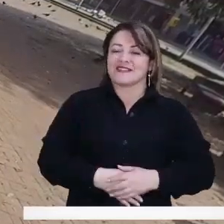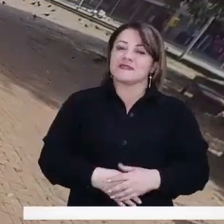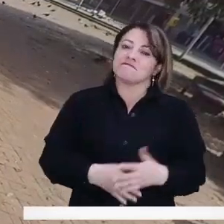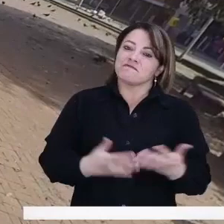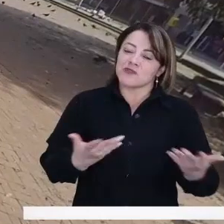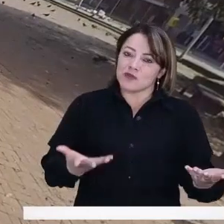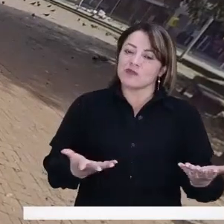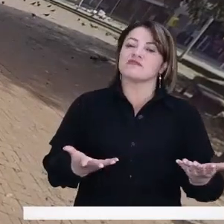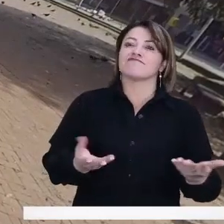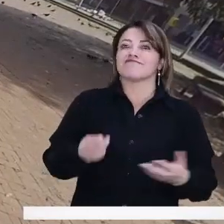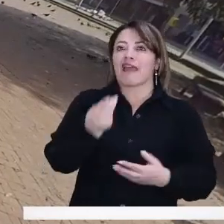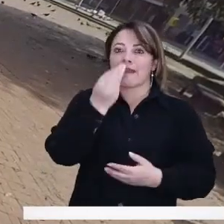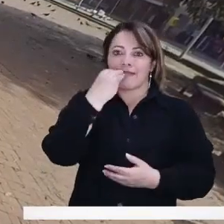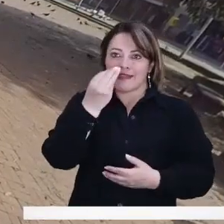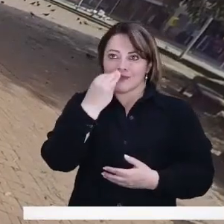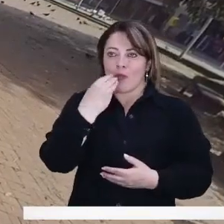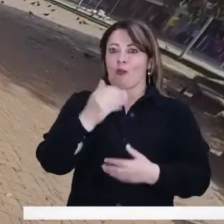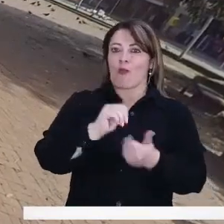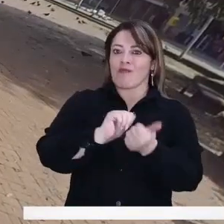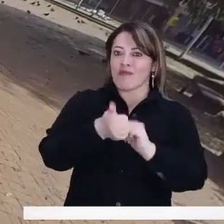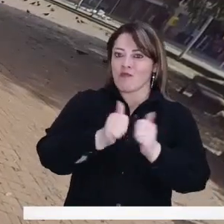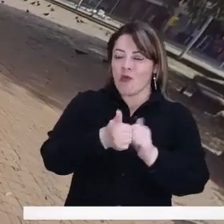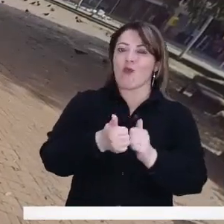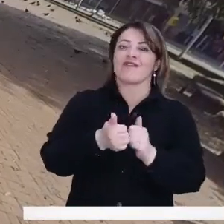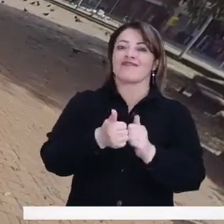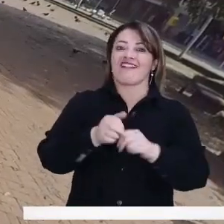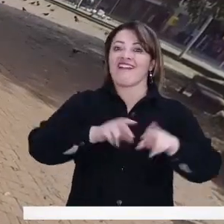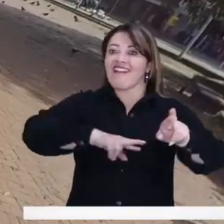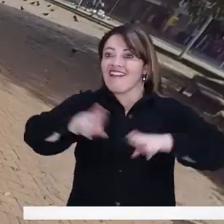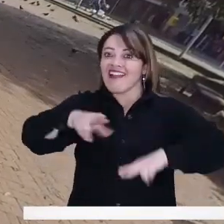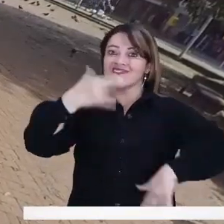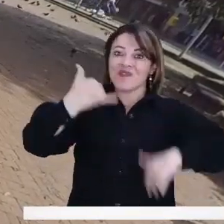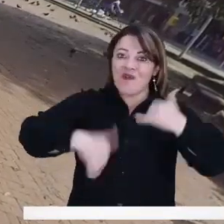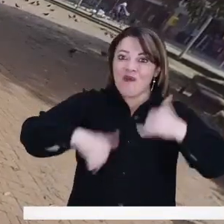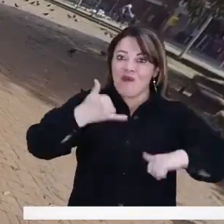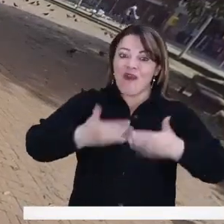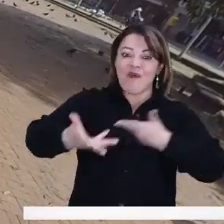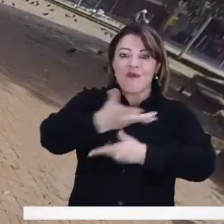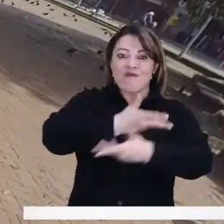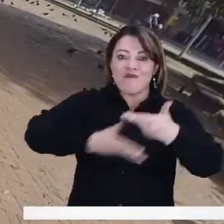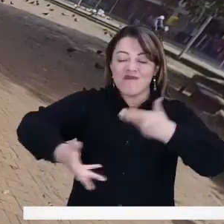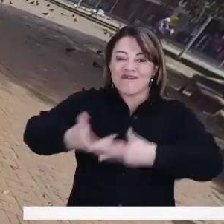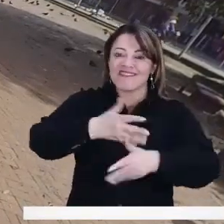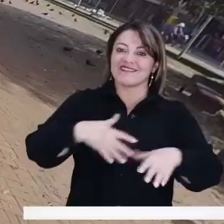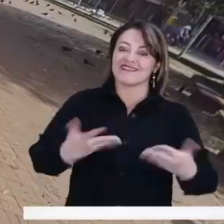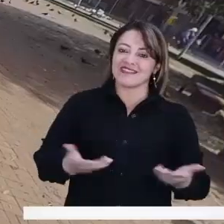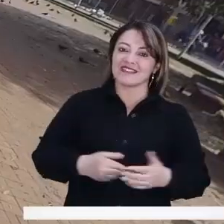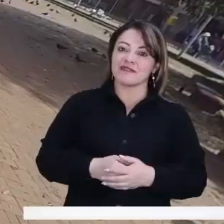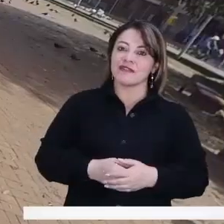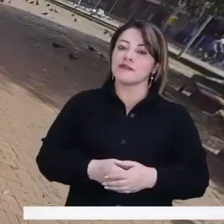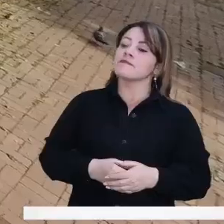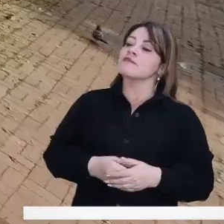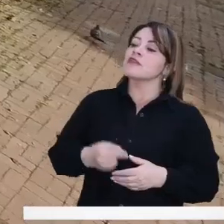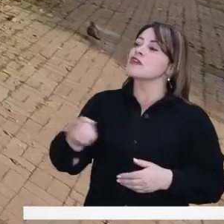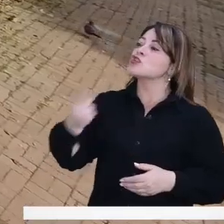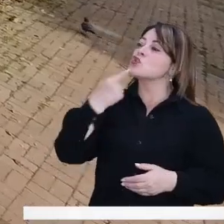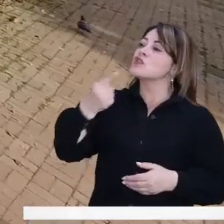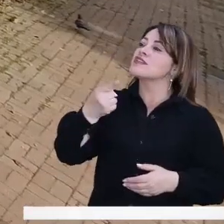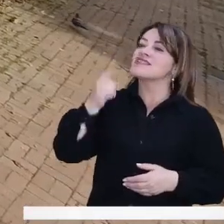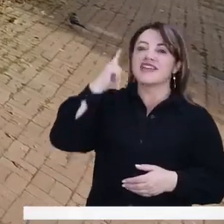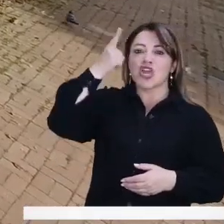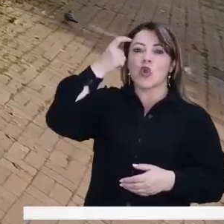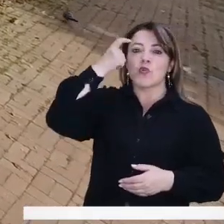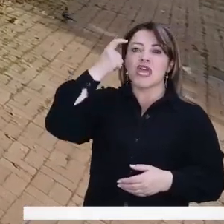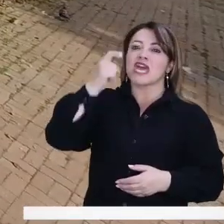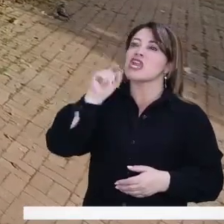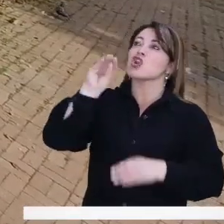serían varios. Entonces, está la alimentación, está el deporte, está la recreación, está el compartir, socializarse. ¿Tú le pedirías al